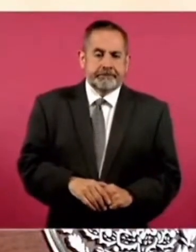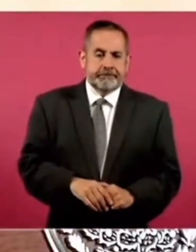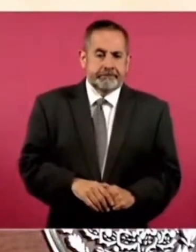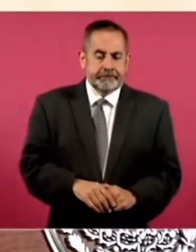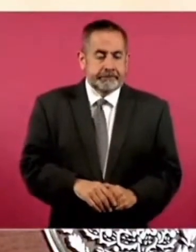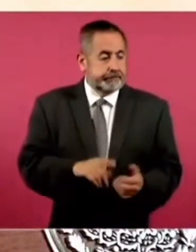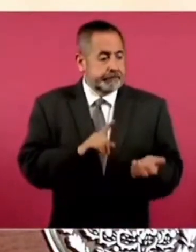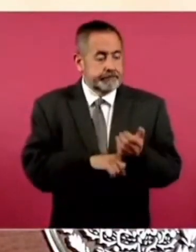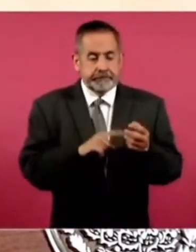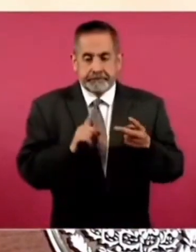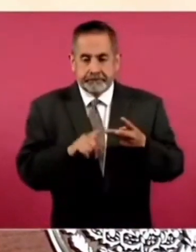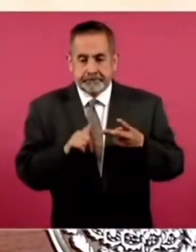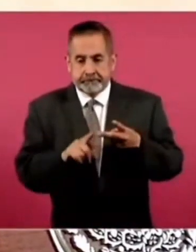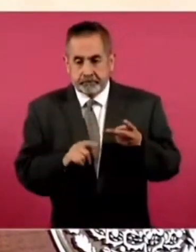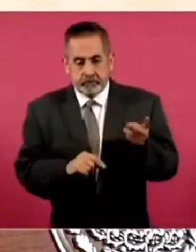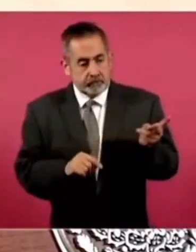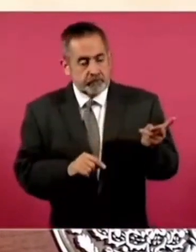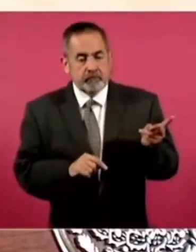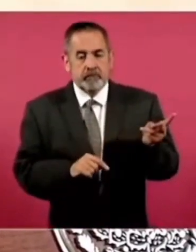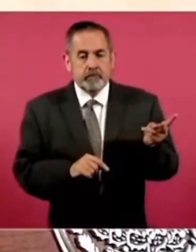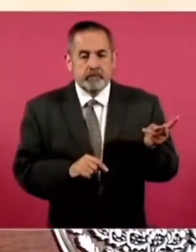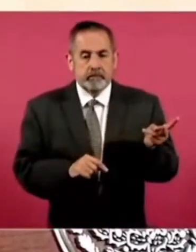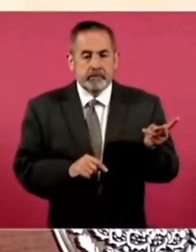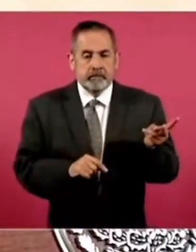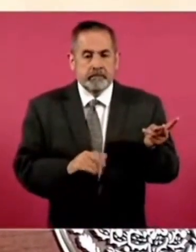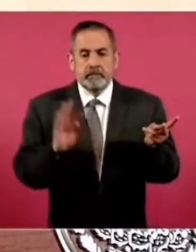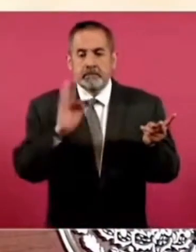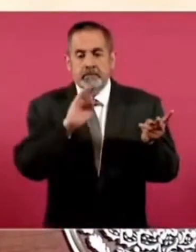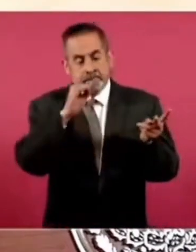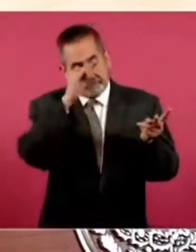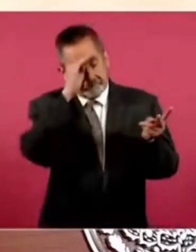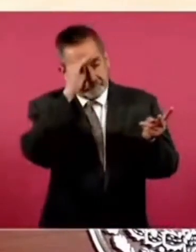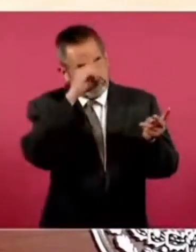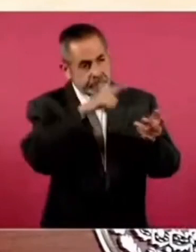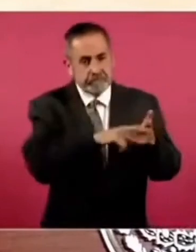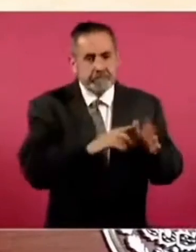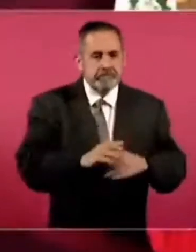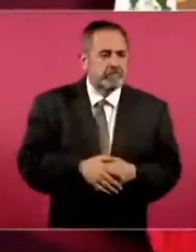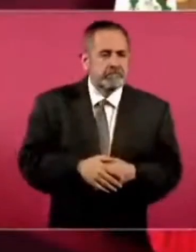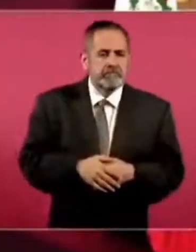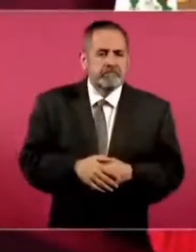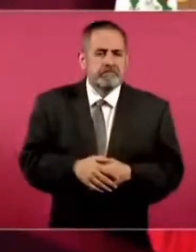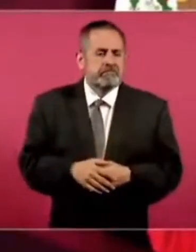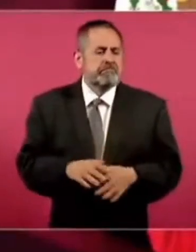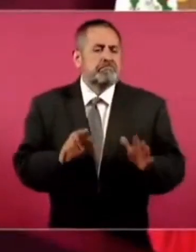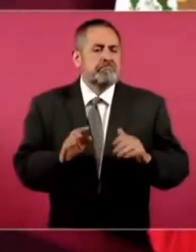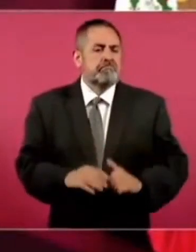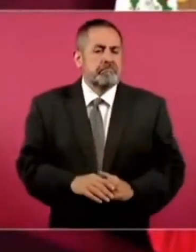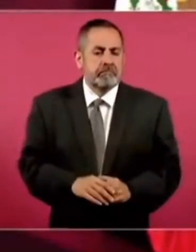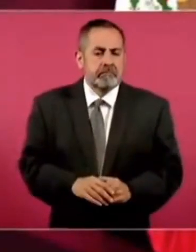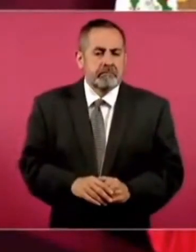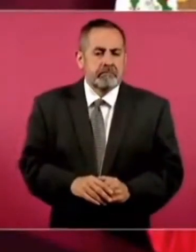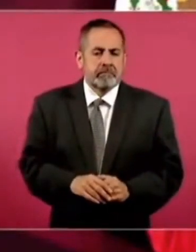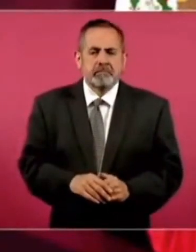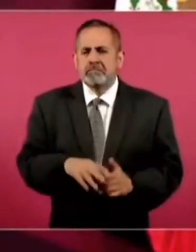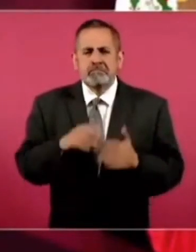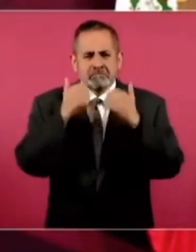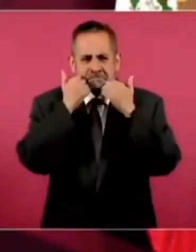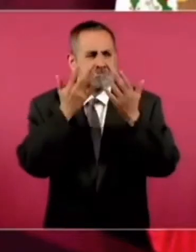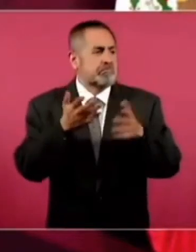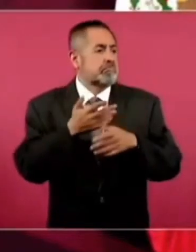Y. Segundo. Pueden estar pensando. Que cualquiera. Va a ser. Juez.